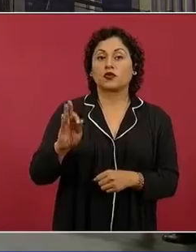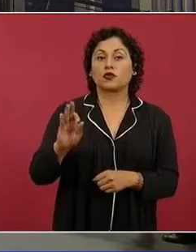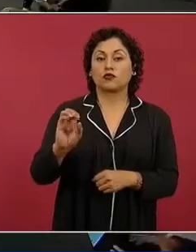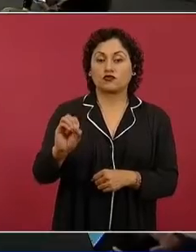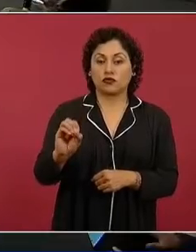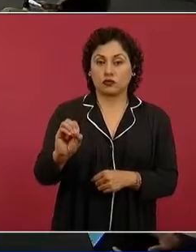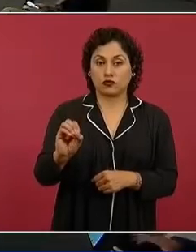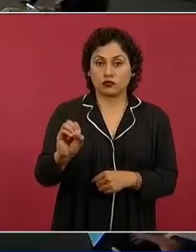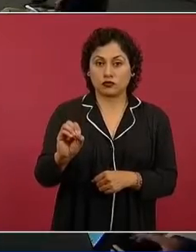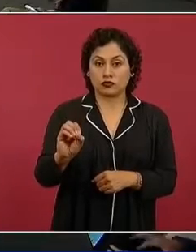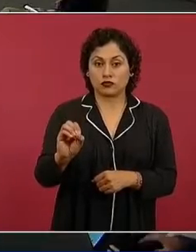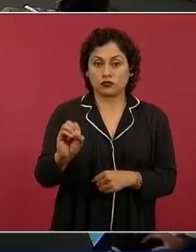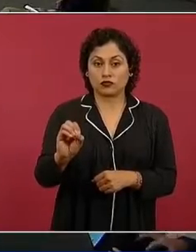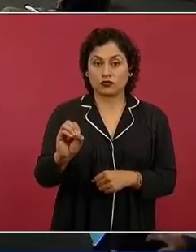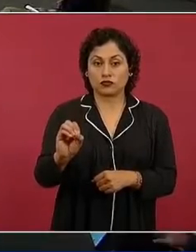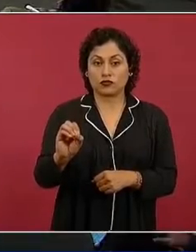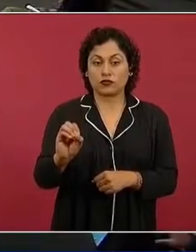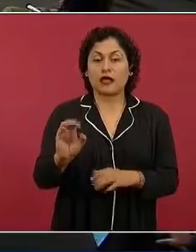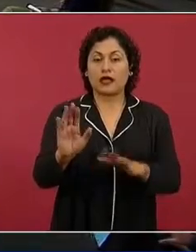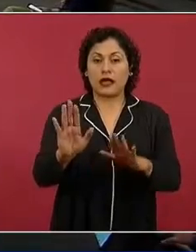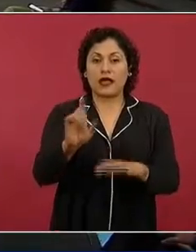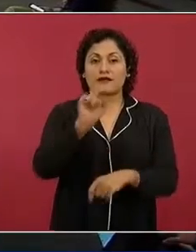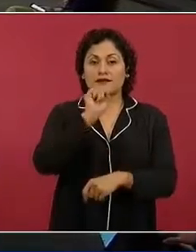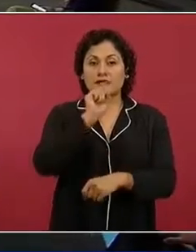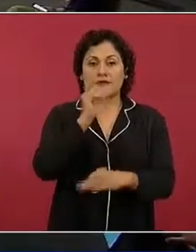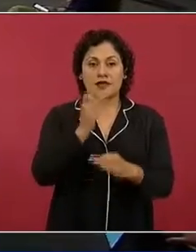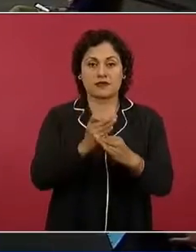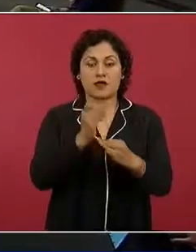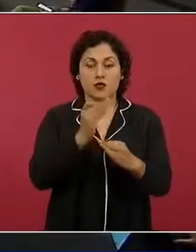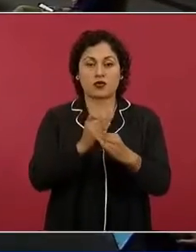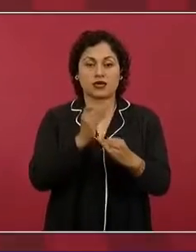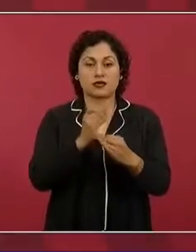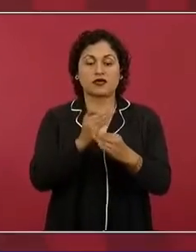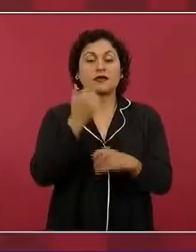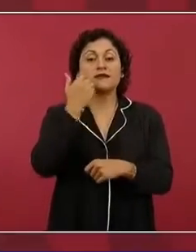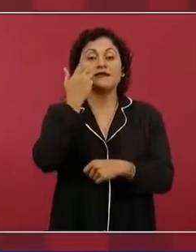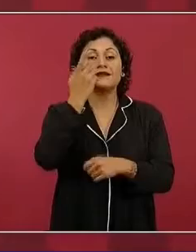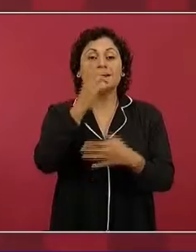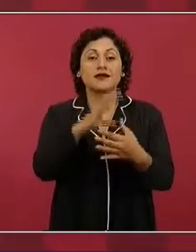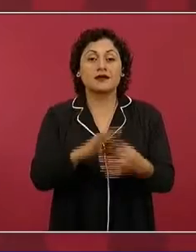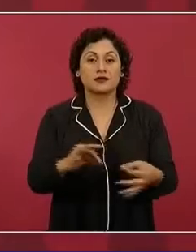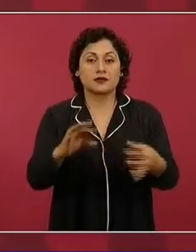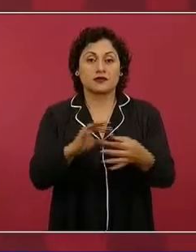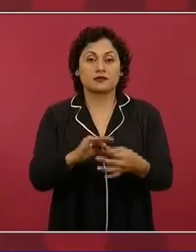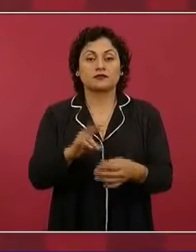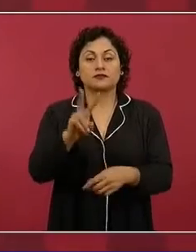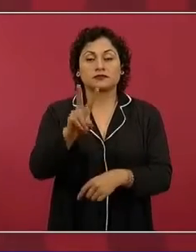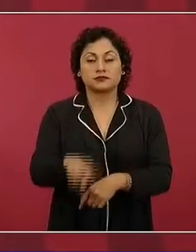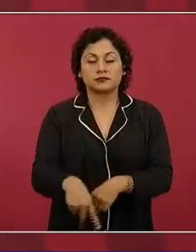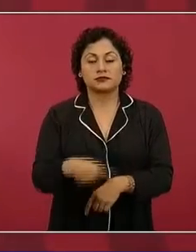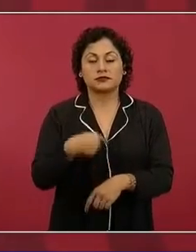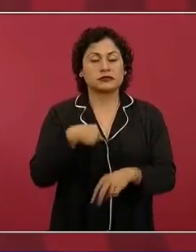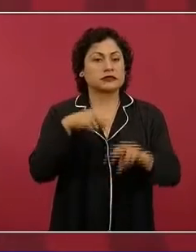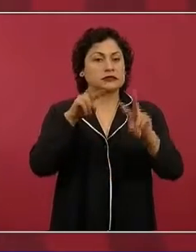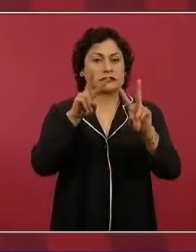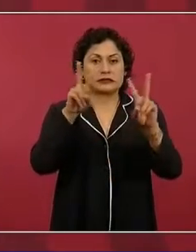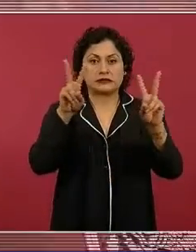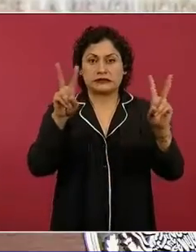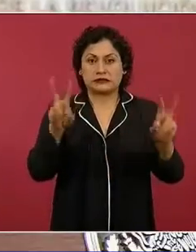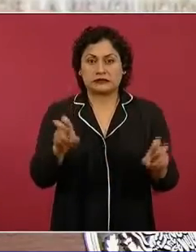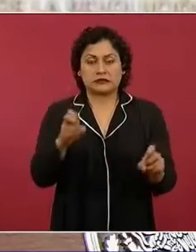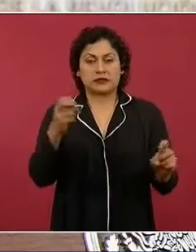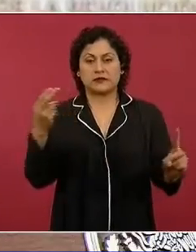También aprovechando, lamento muchísimo lo del asesinato del